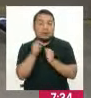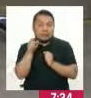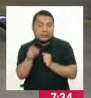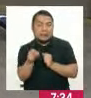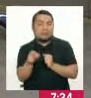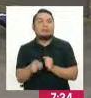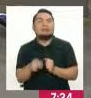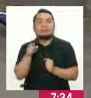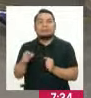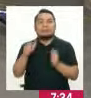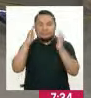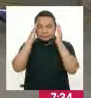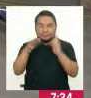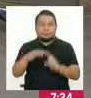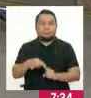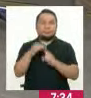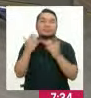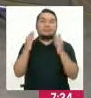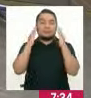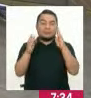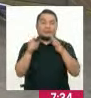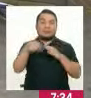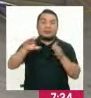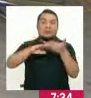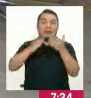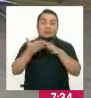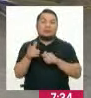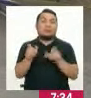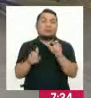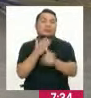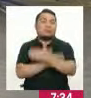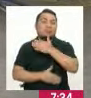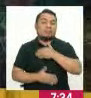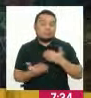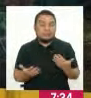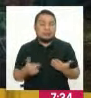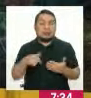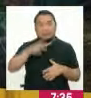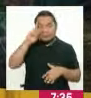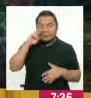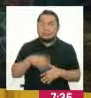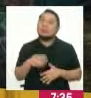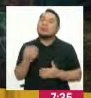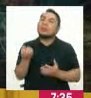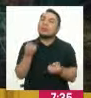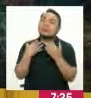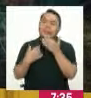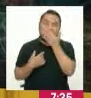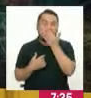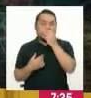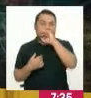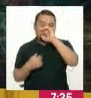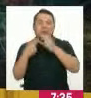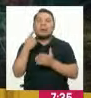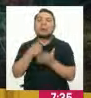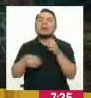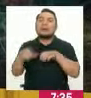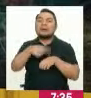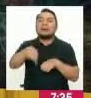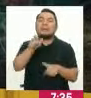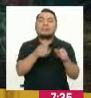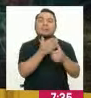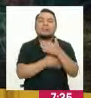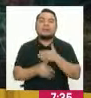se ha enfocado específicamente en atender a esta población tan vulnerable en nuestro país. Cuéntenos, ¿qué es lo que están haciendo por ellos? ¿En qué